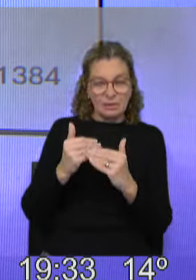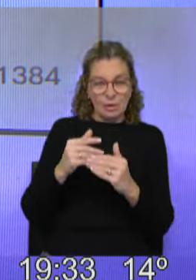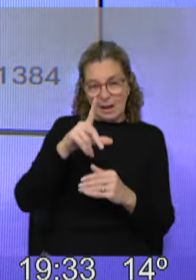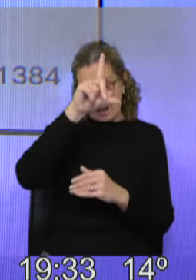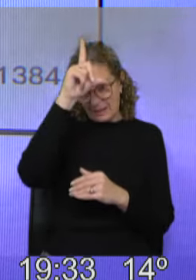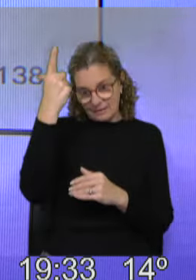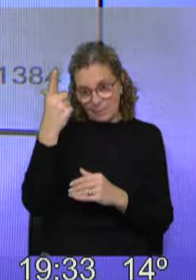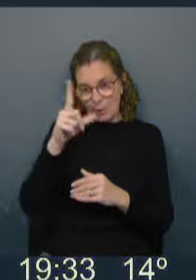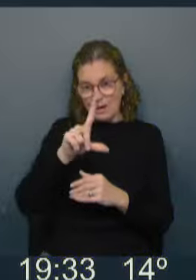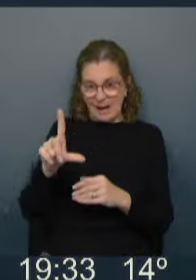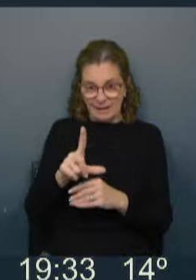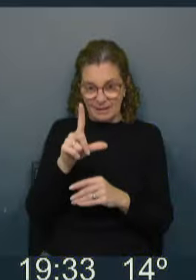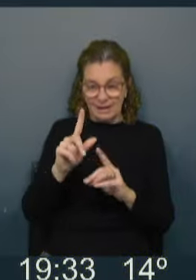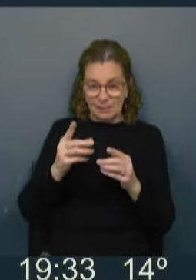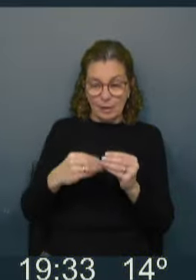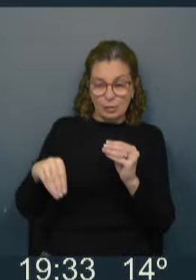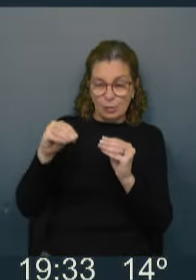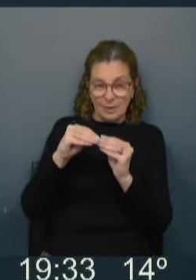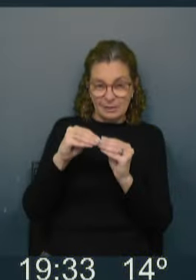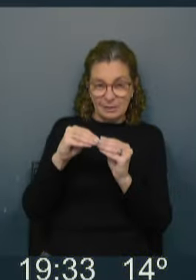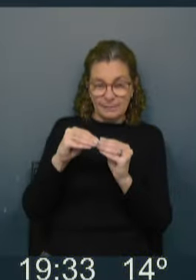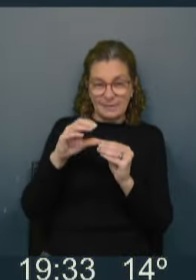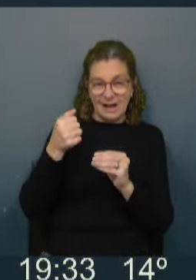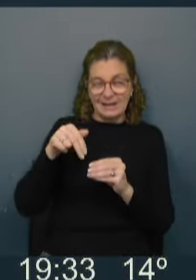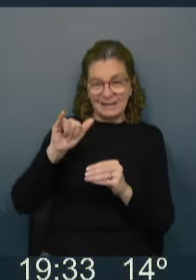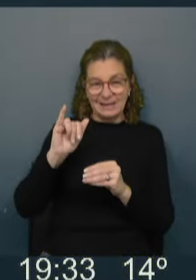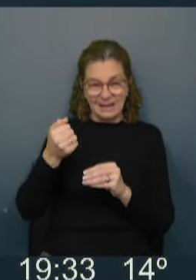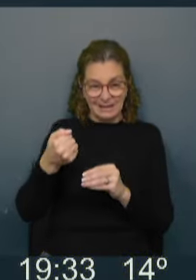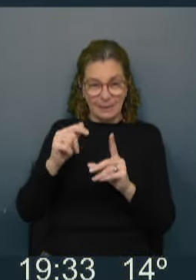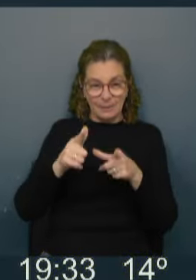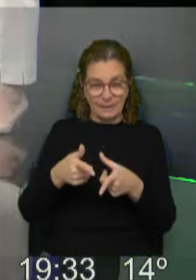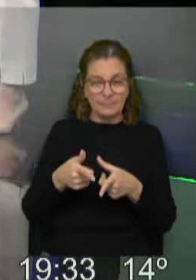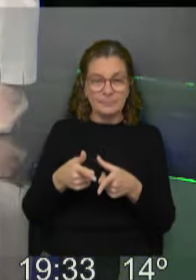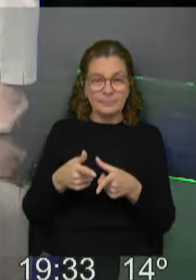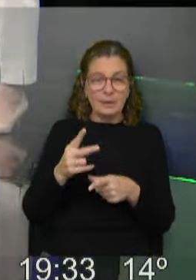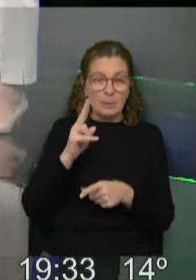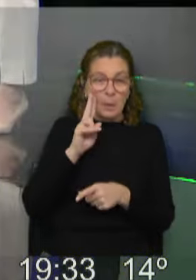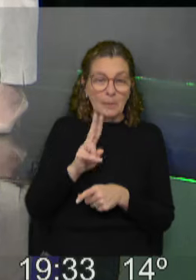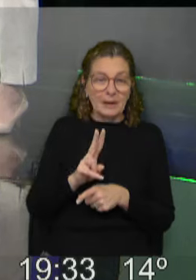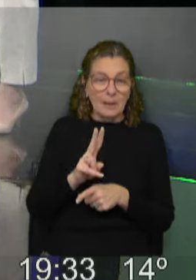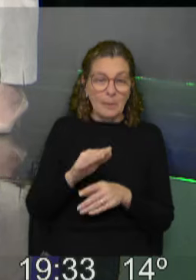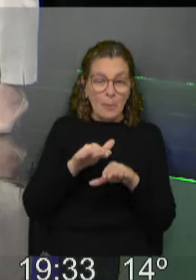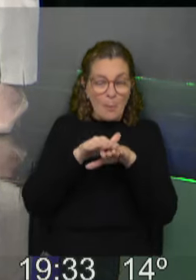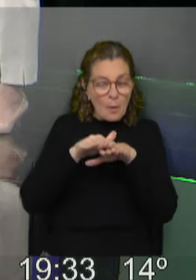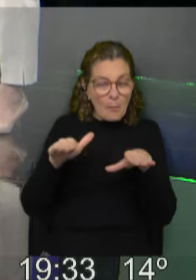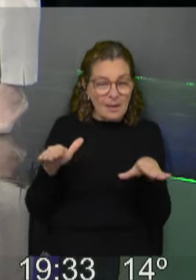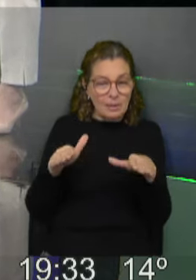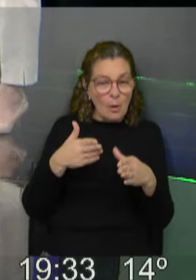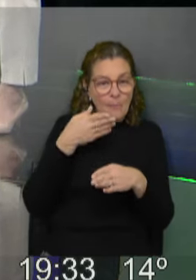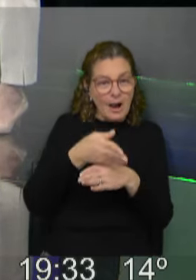calle Pouco y la Rañaga y sumándose la candidatura de Antía. Pero, si nosotros miramos, el promedio de